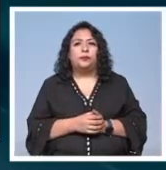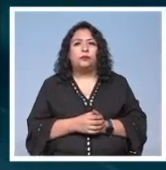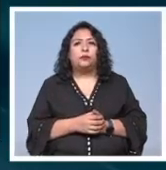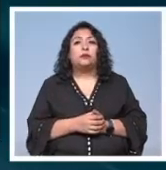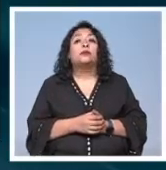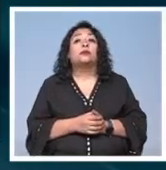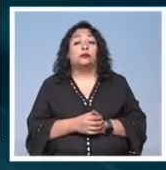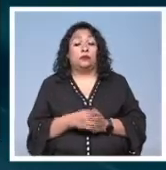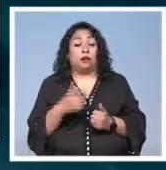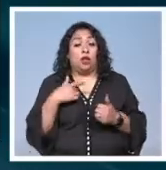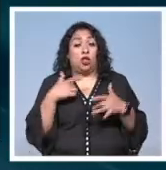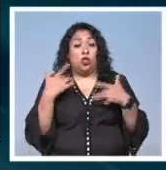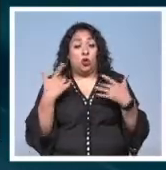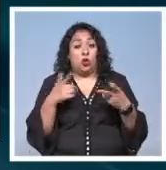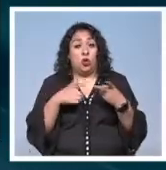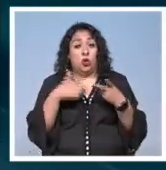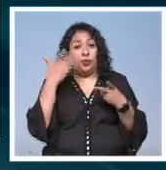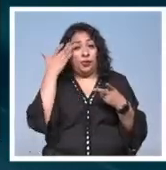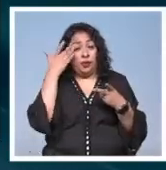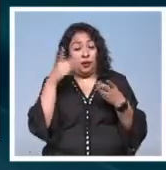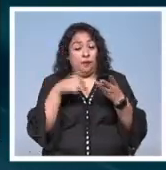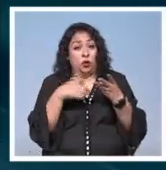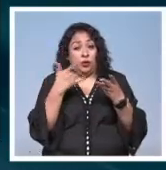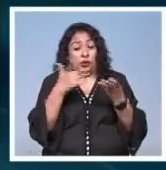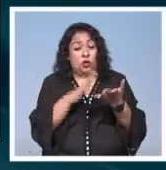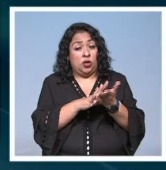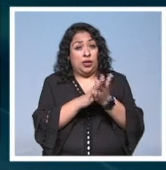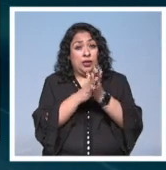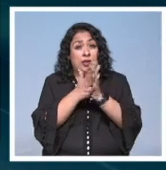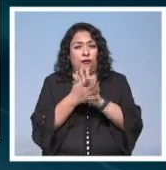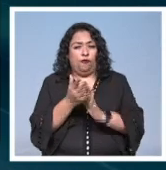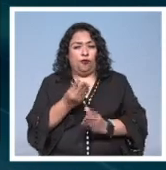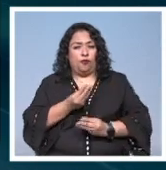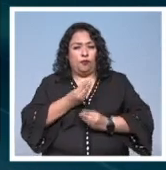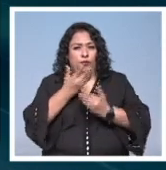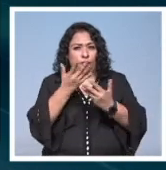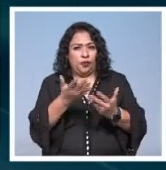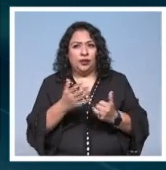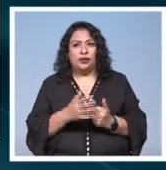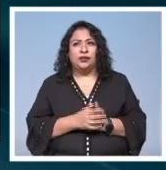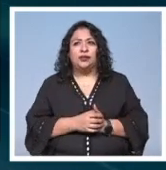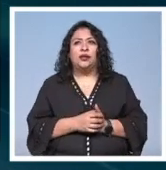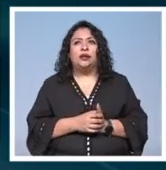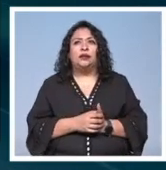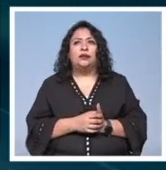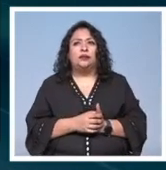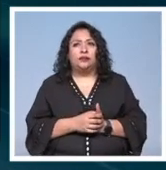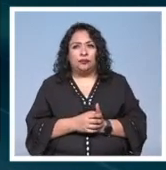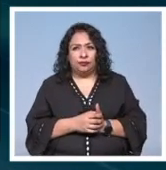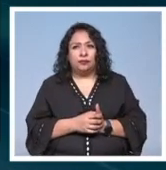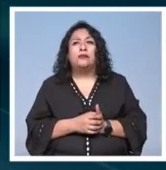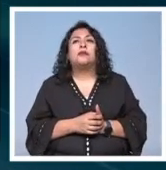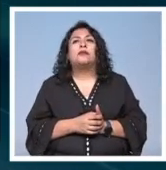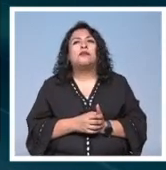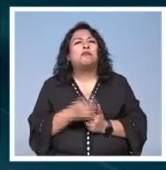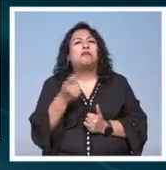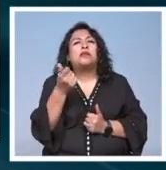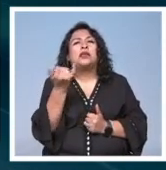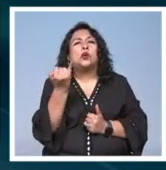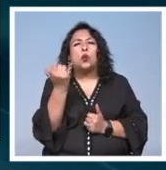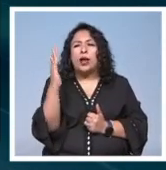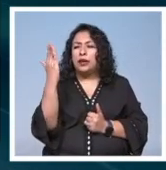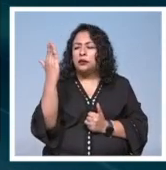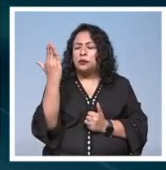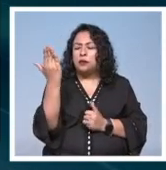el dolor el tiempo y una historia se transforman en poesía como un espejo que